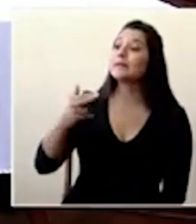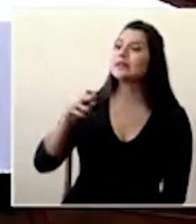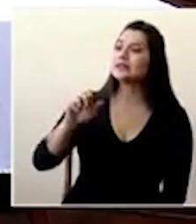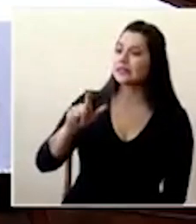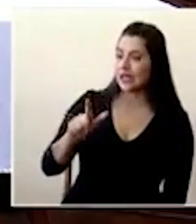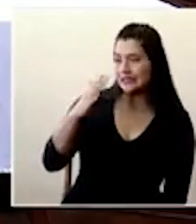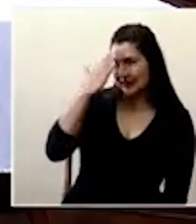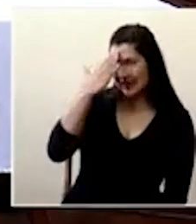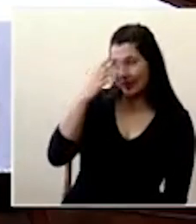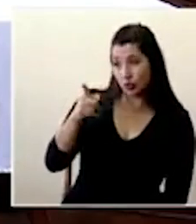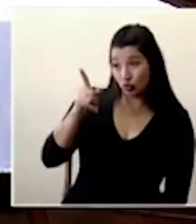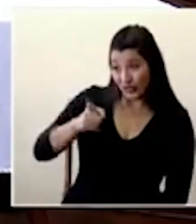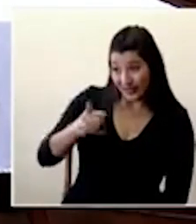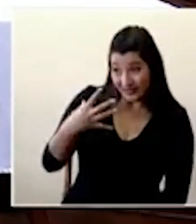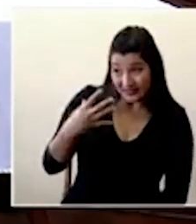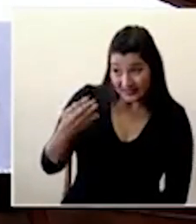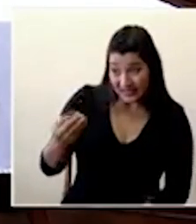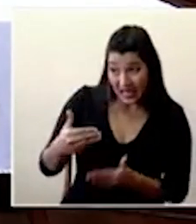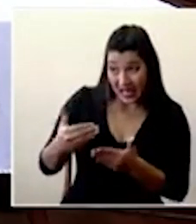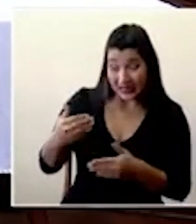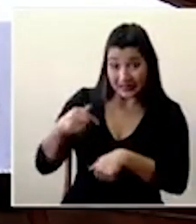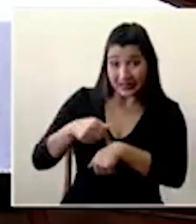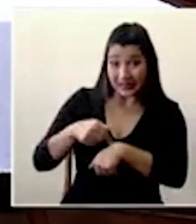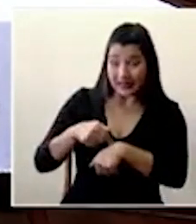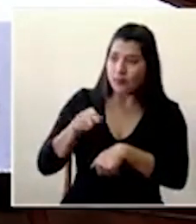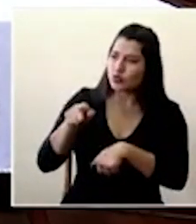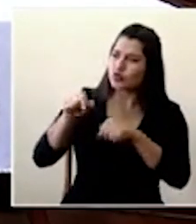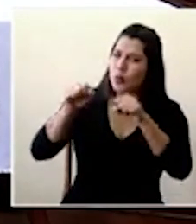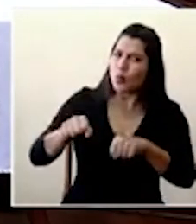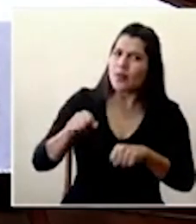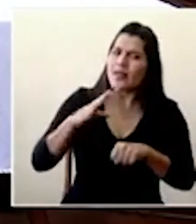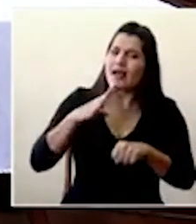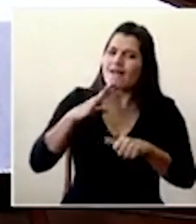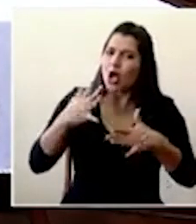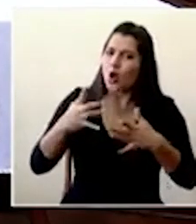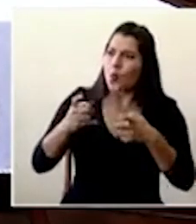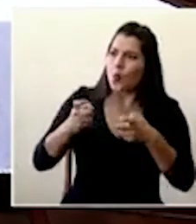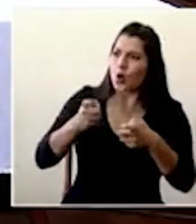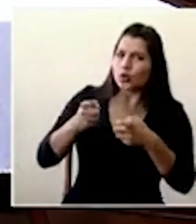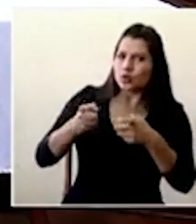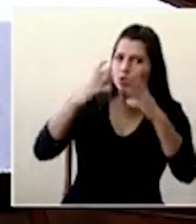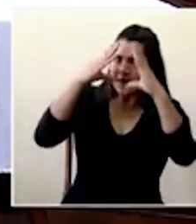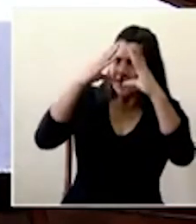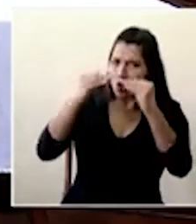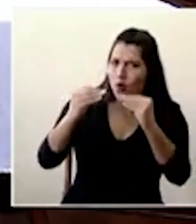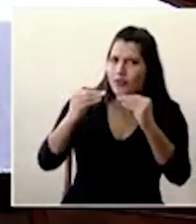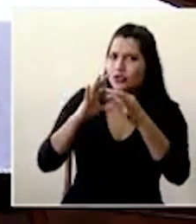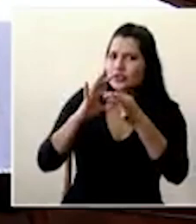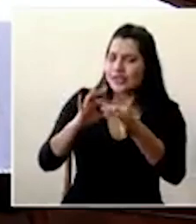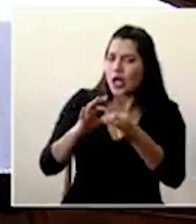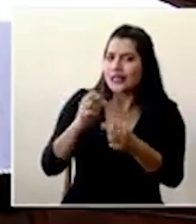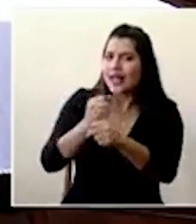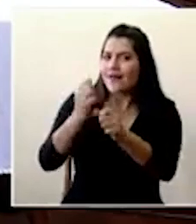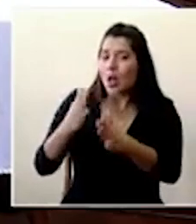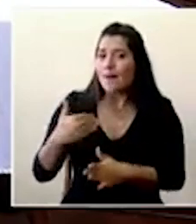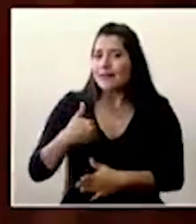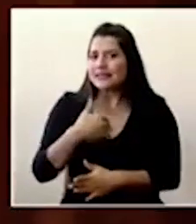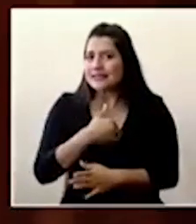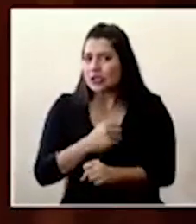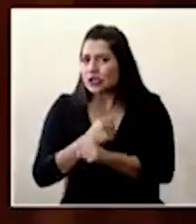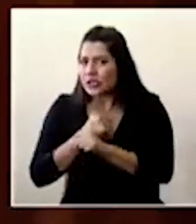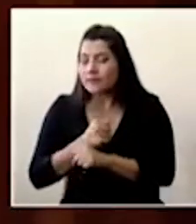cuenta que usted se tiene que retirar de la conferencia, si nos puede dar el mensaje sobre el manejo de los datos y los funcionarios del Ministerio de Seguridad Pública. Sí, correcto.